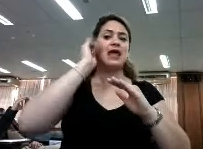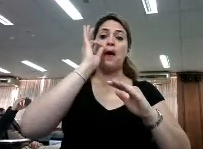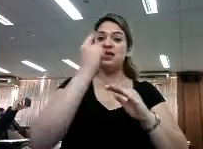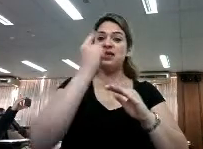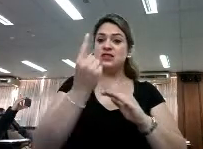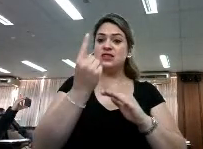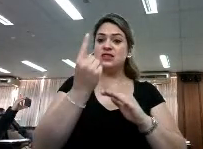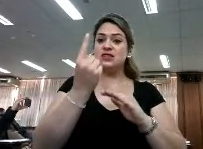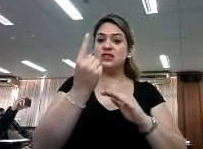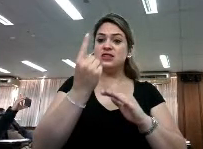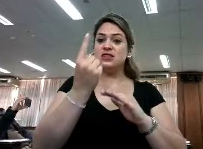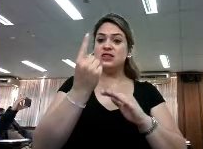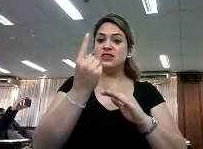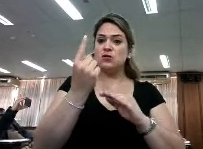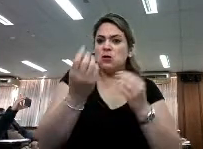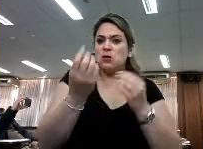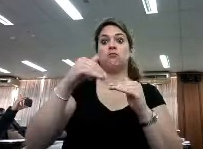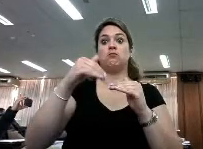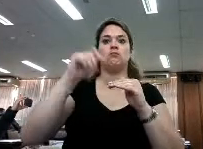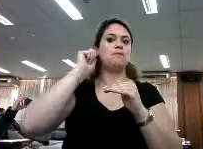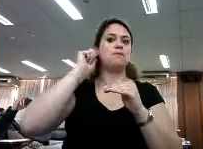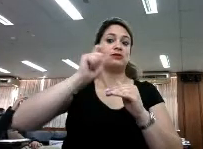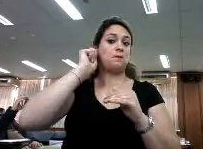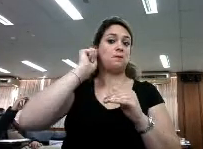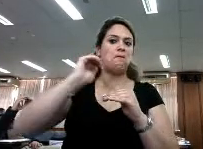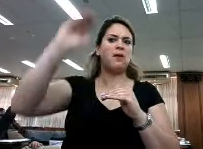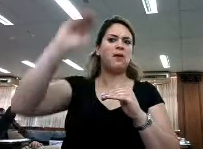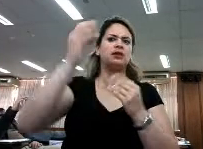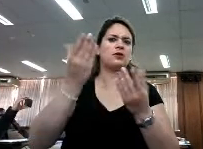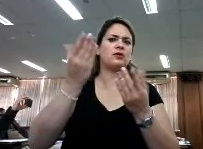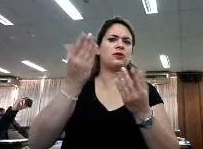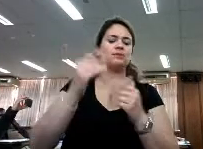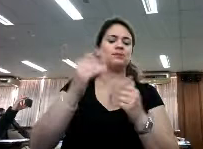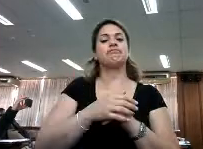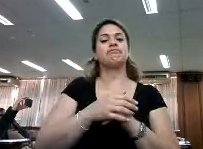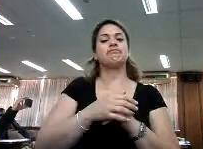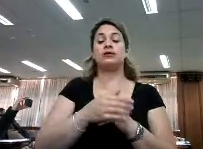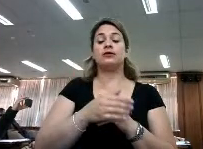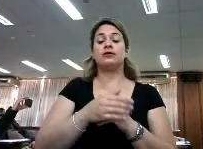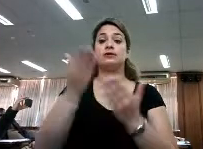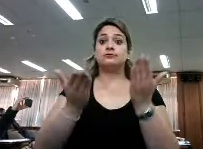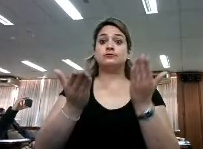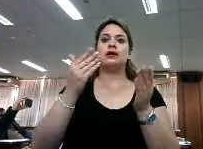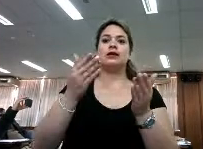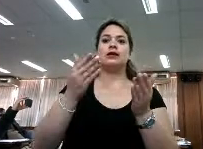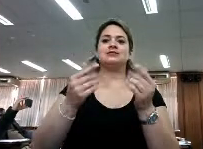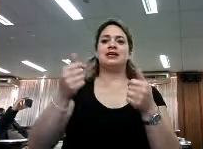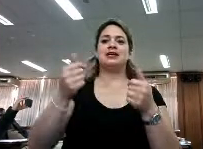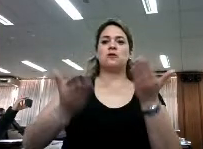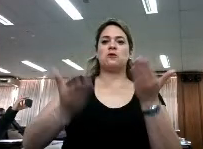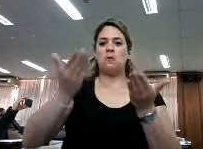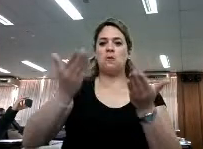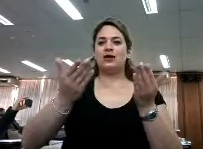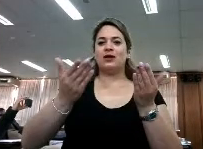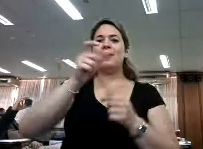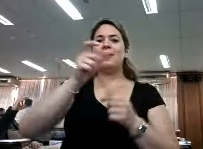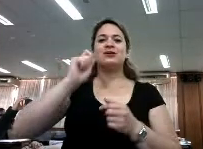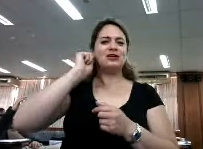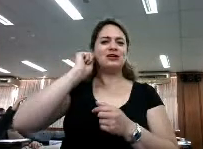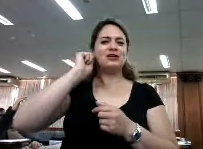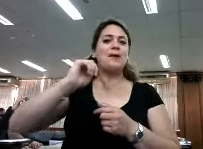edad y quería participar. Entonces hicimos unas antologías para escritores mayores también.